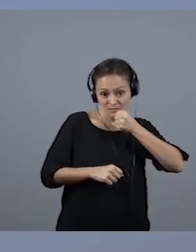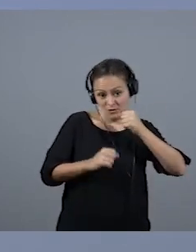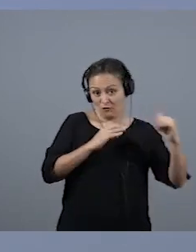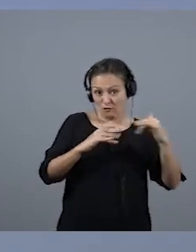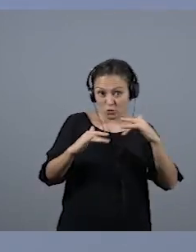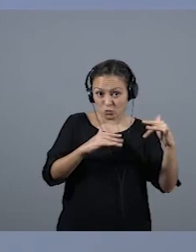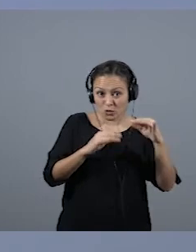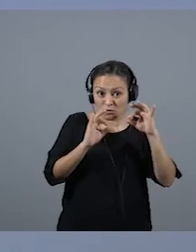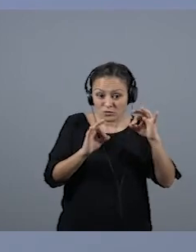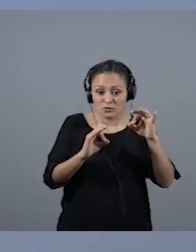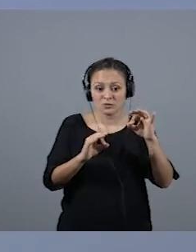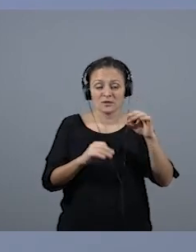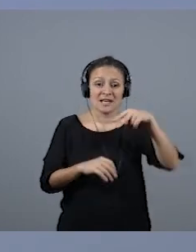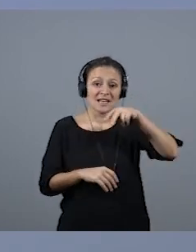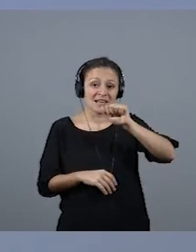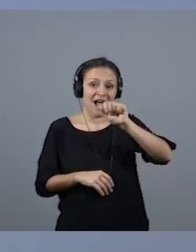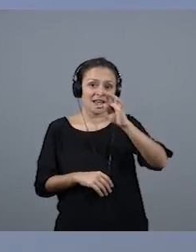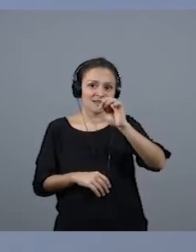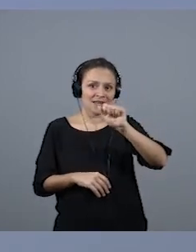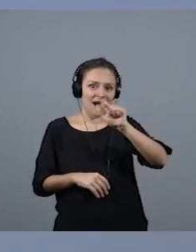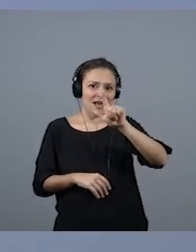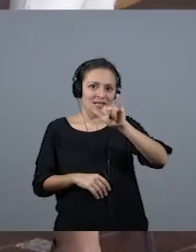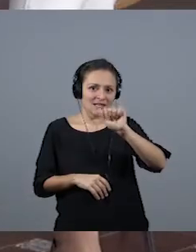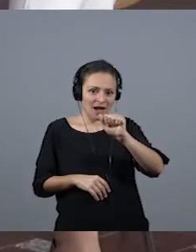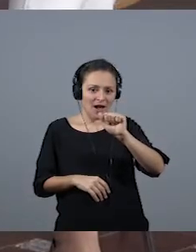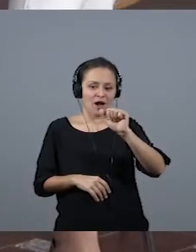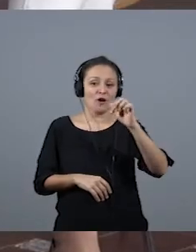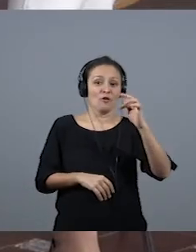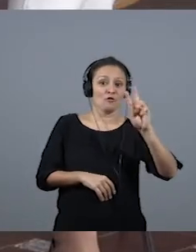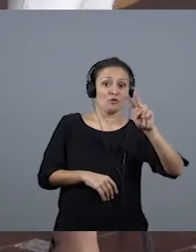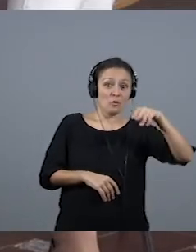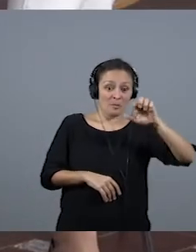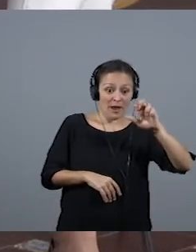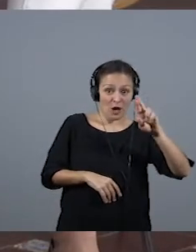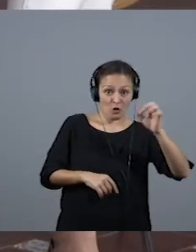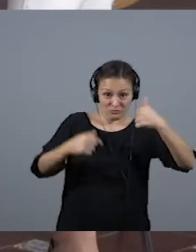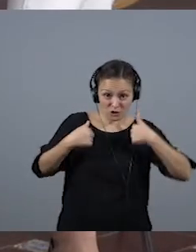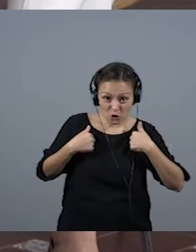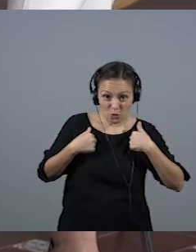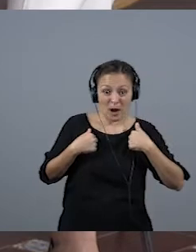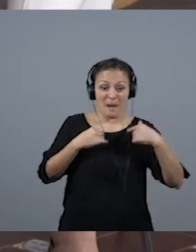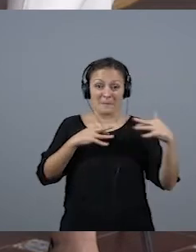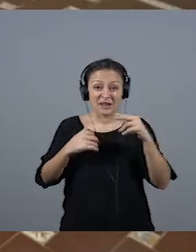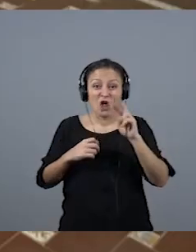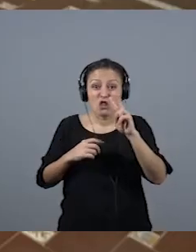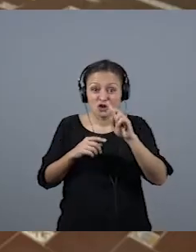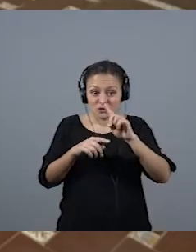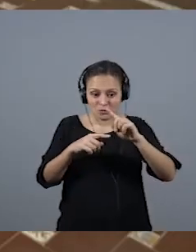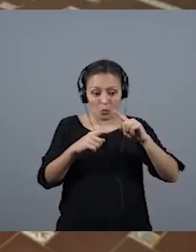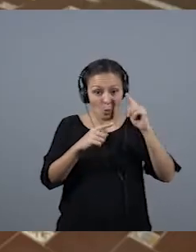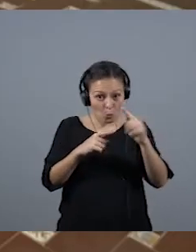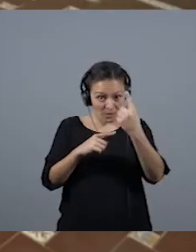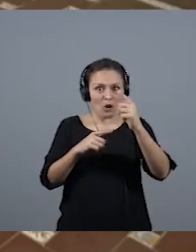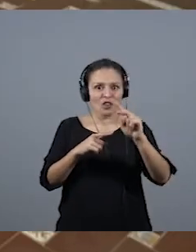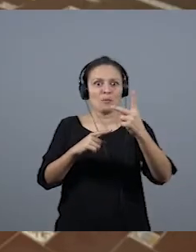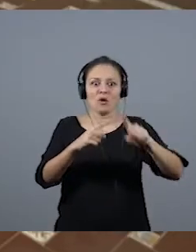lo hace Natalia Fumero, y esta que está aquí, dos partidos consecutivos. Hoy en Televisión Española. Hoy en Televisión Española.